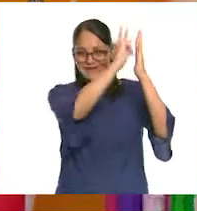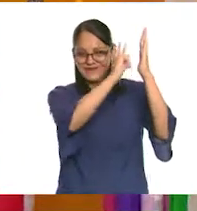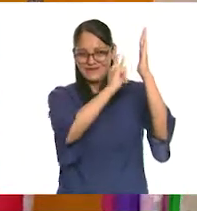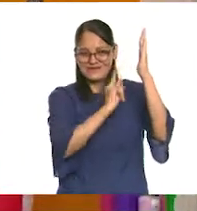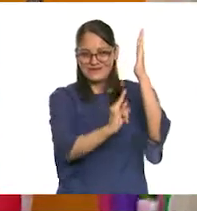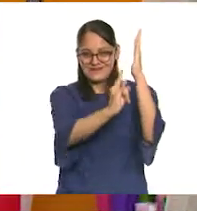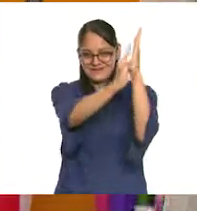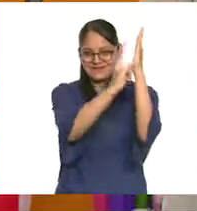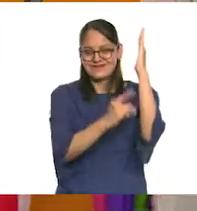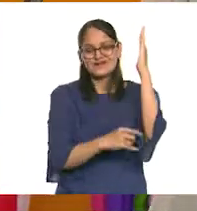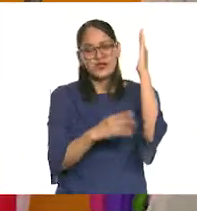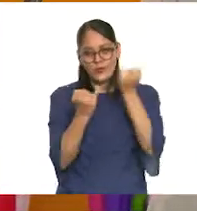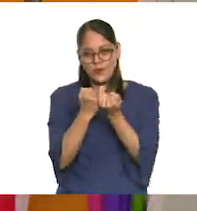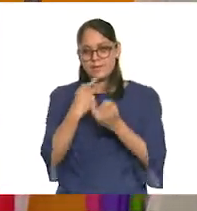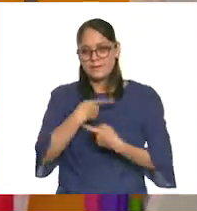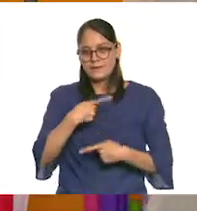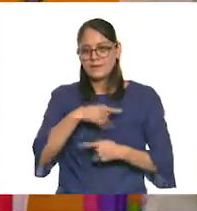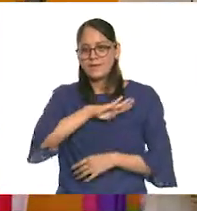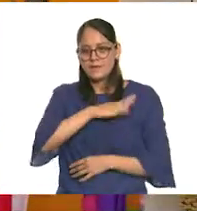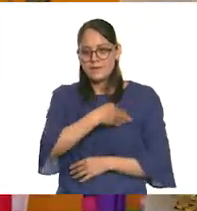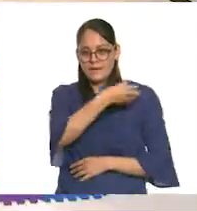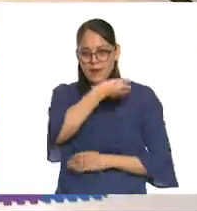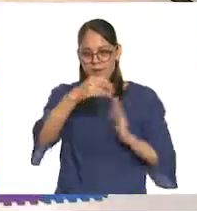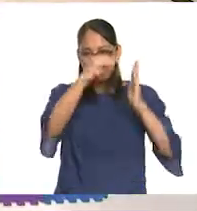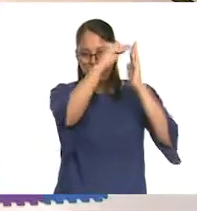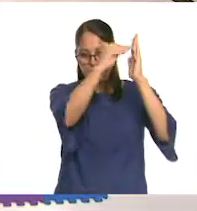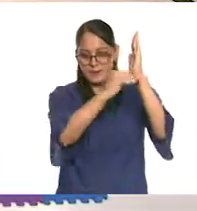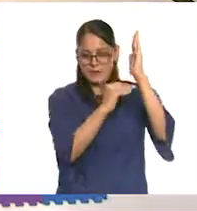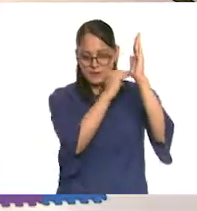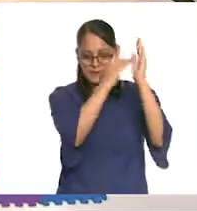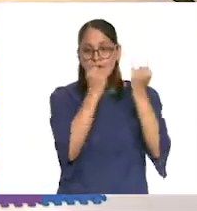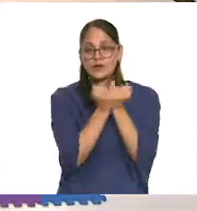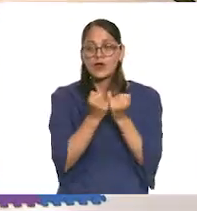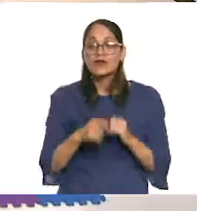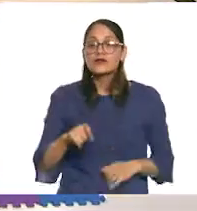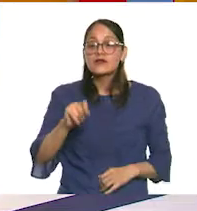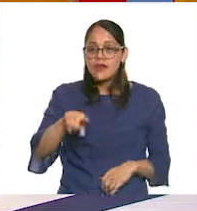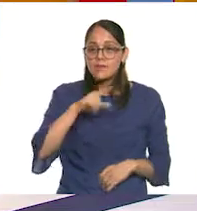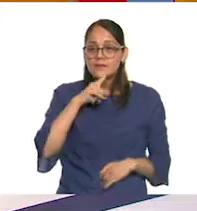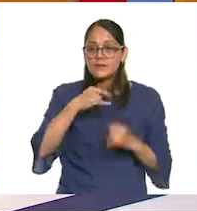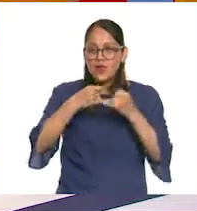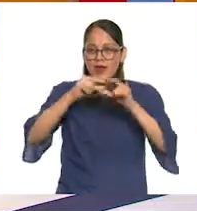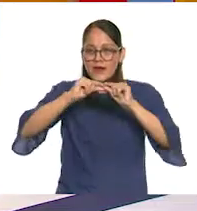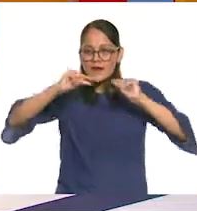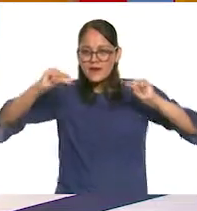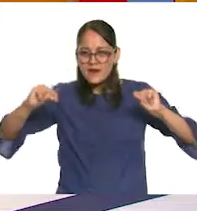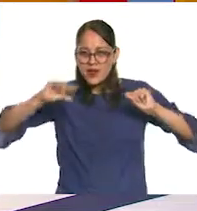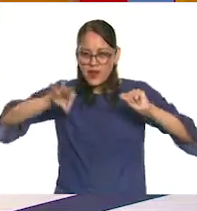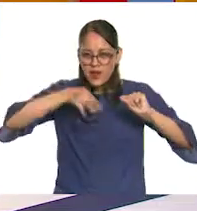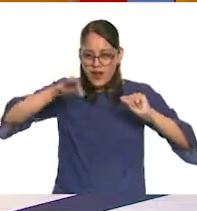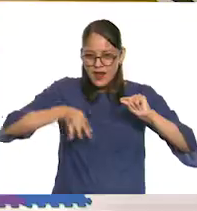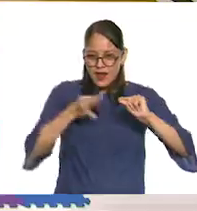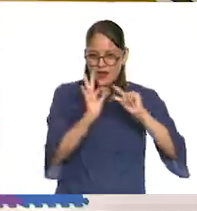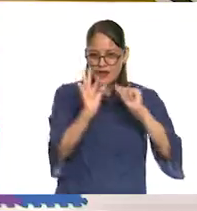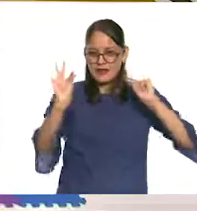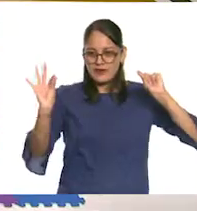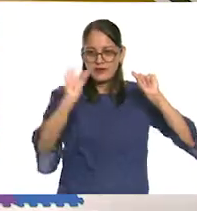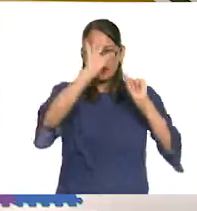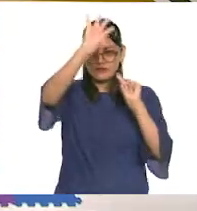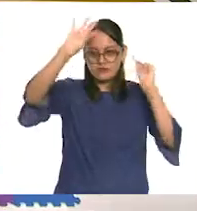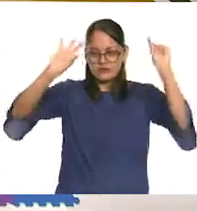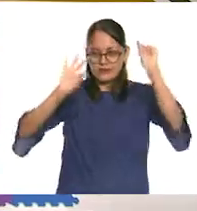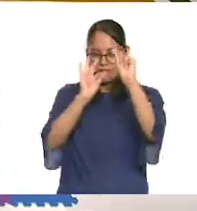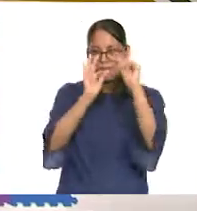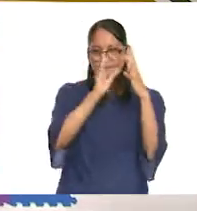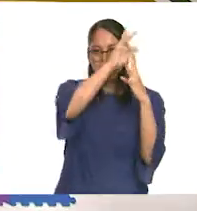recuerdos y las frases que nos mandaron. Y para eso también traje un poco de estambre que ya tenemos acá listo. Y lo vamos ahorita a